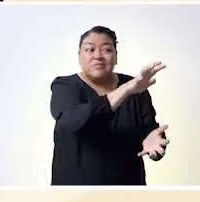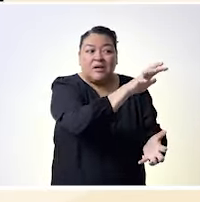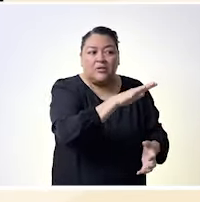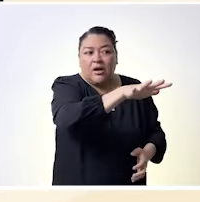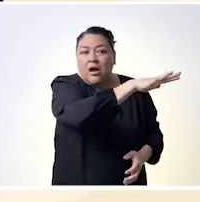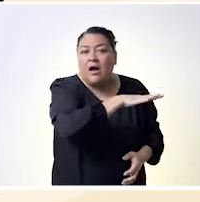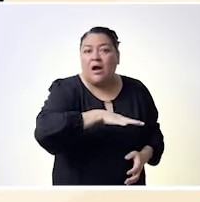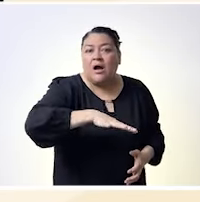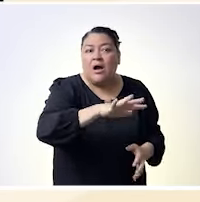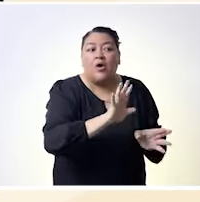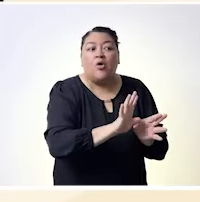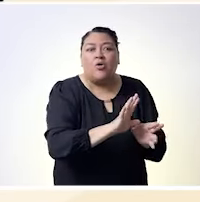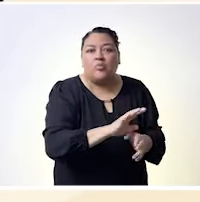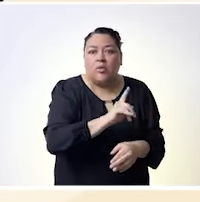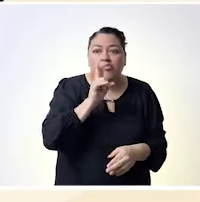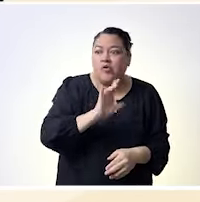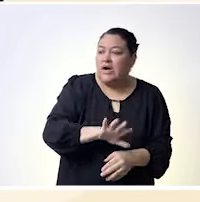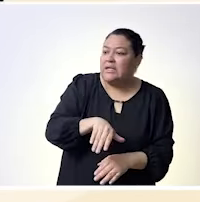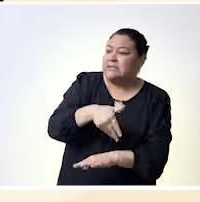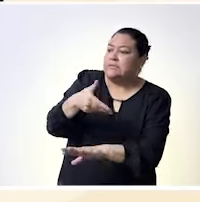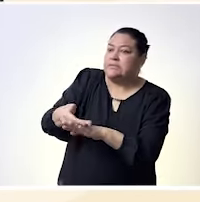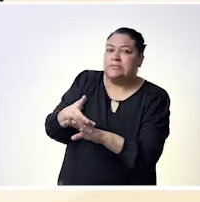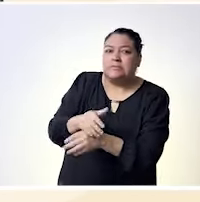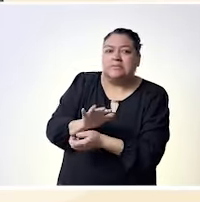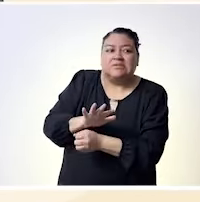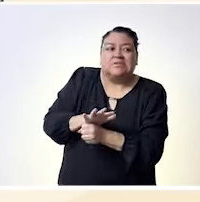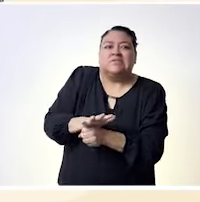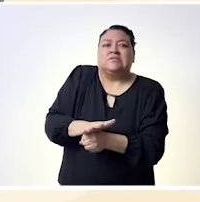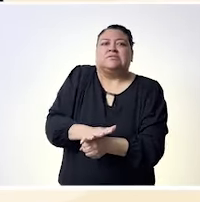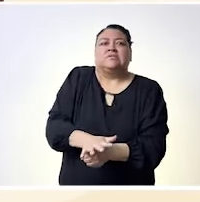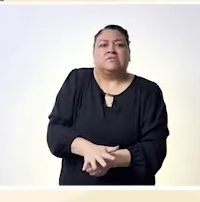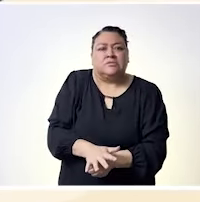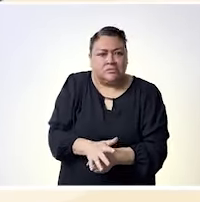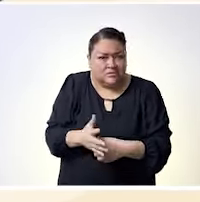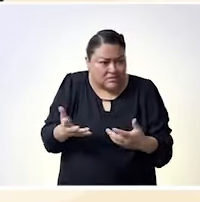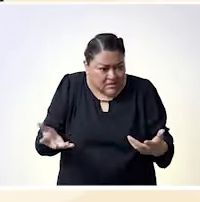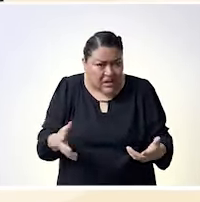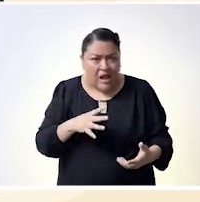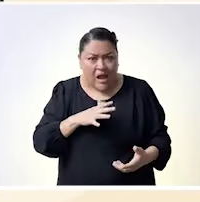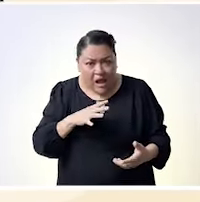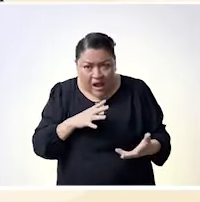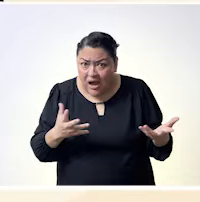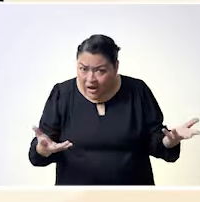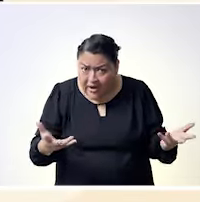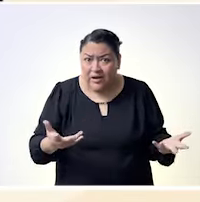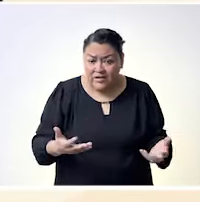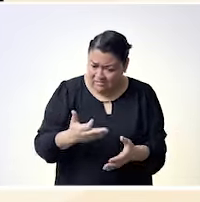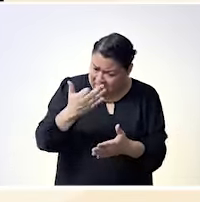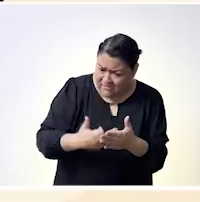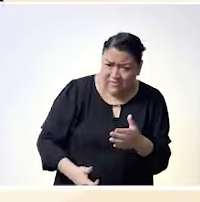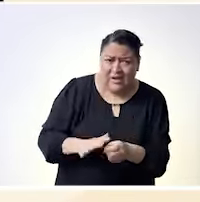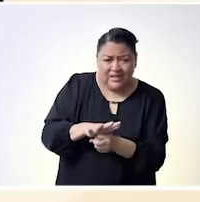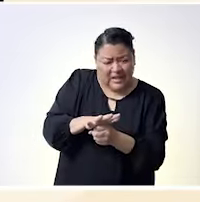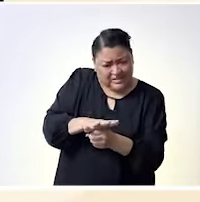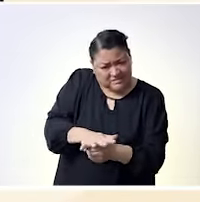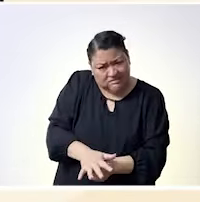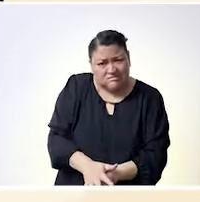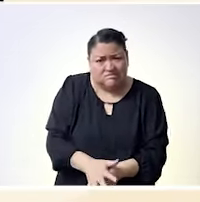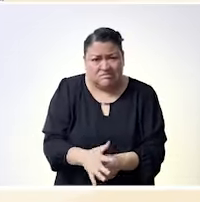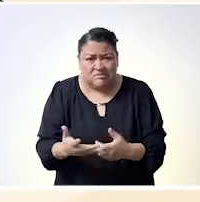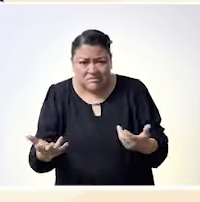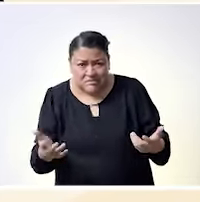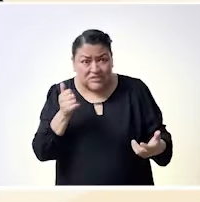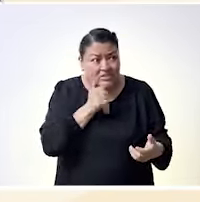ocupar un espacio que a nadie se le valide por decir uy fíjate es licenciada y aparte es mi mujer ¿no? y aparte de todo